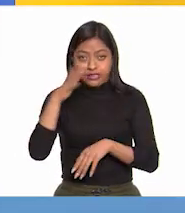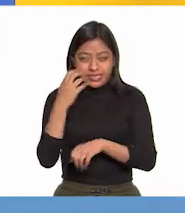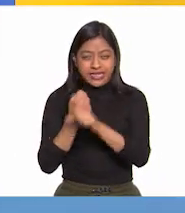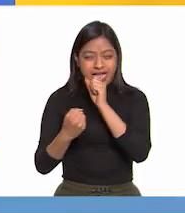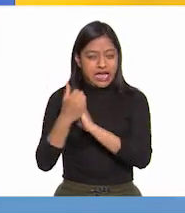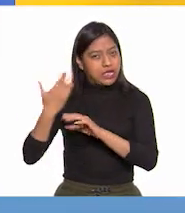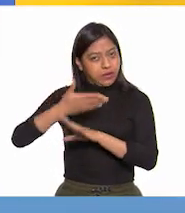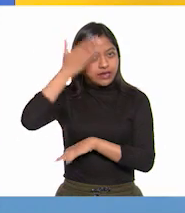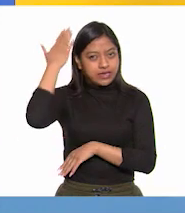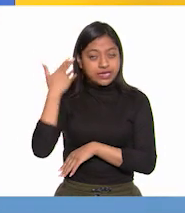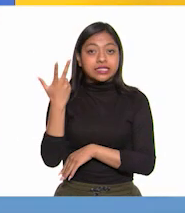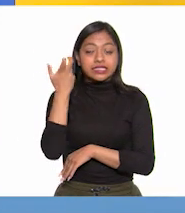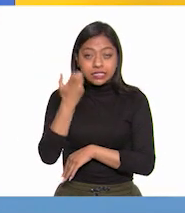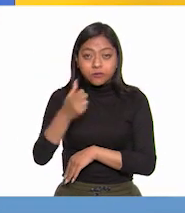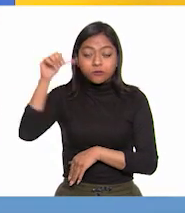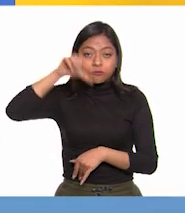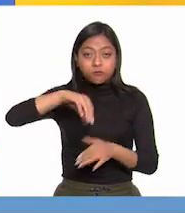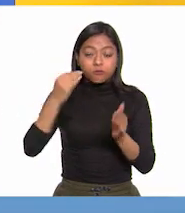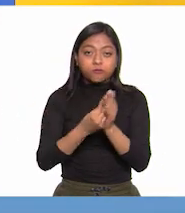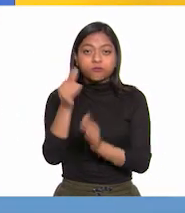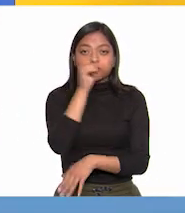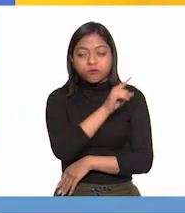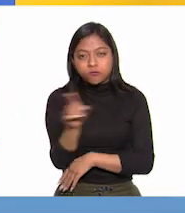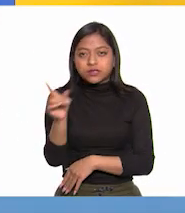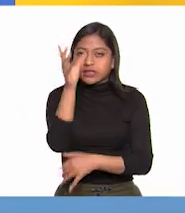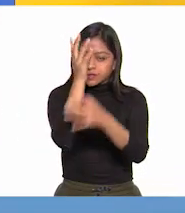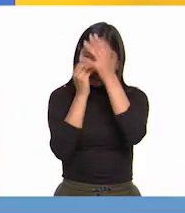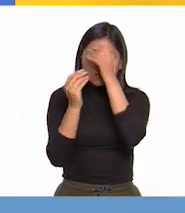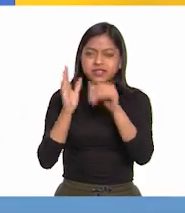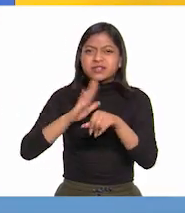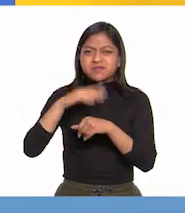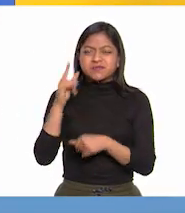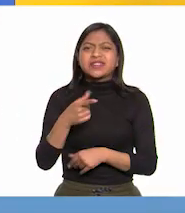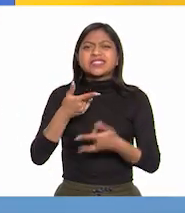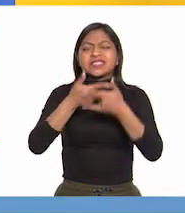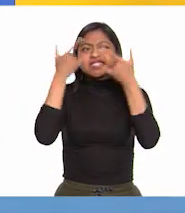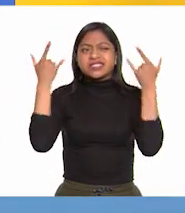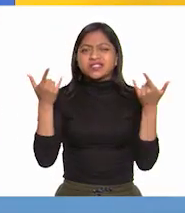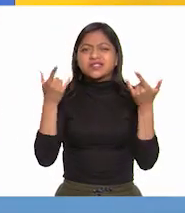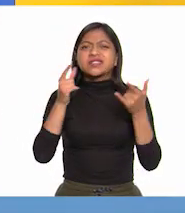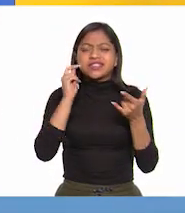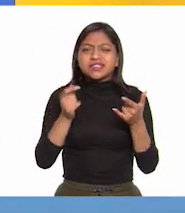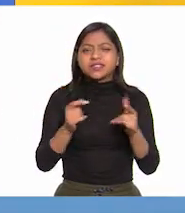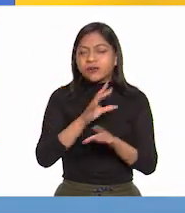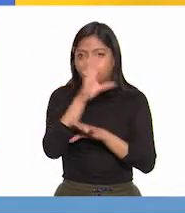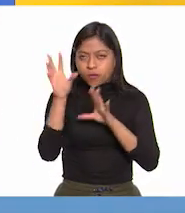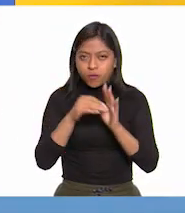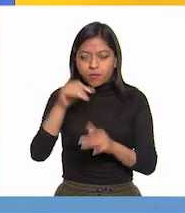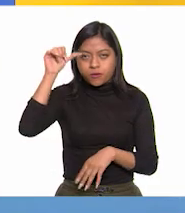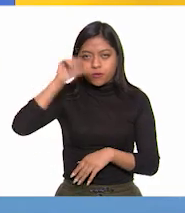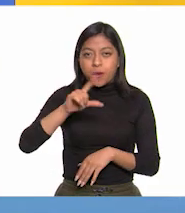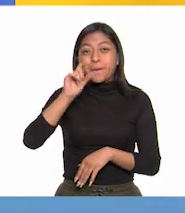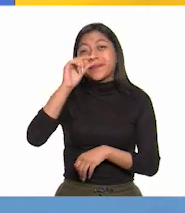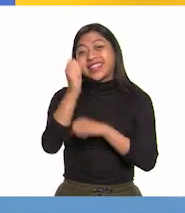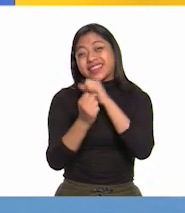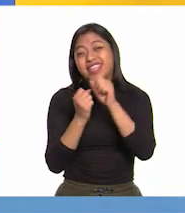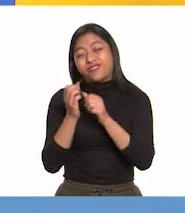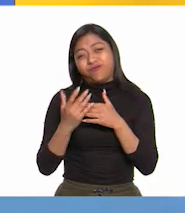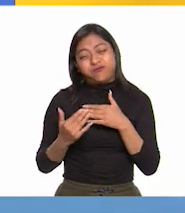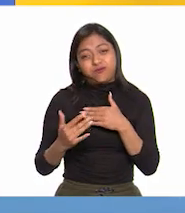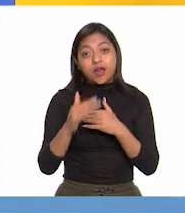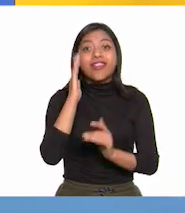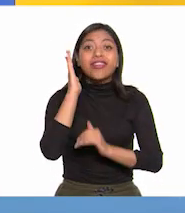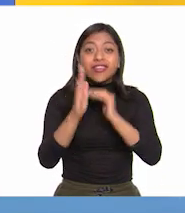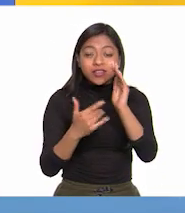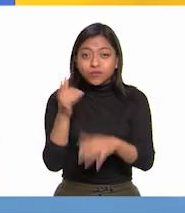Por eso, en esta clase veremos un panorama general del periodo que duró más de dos décadas, para que en clases